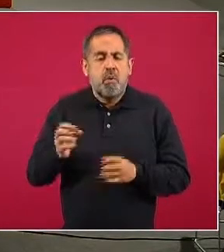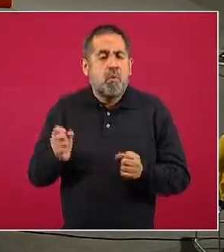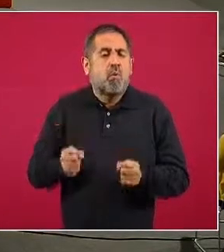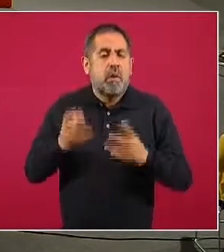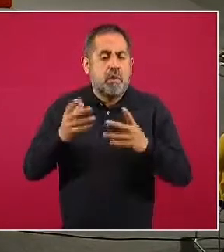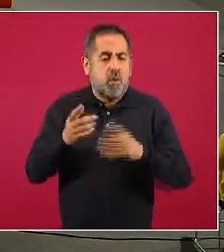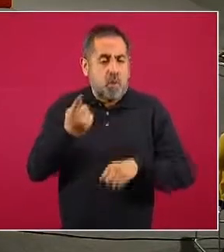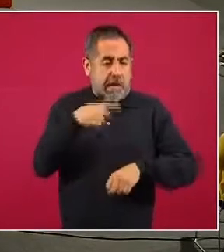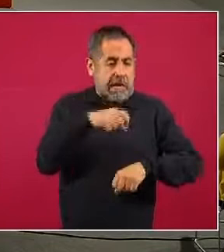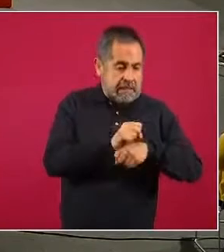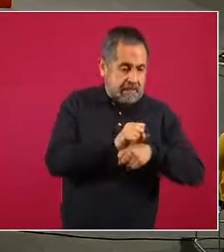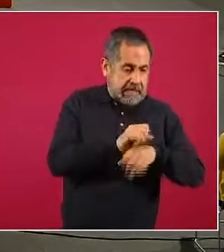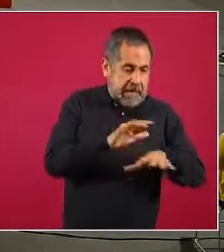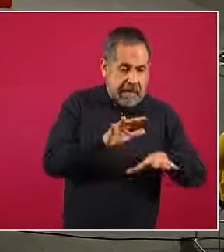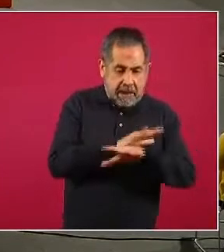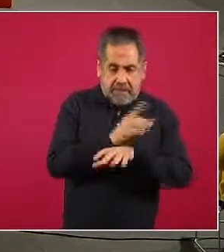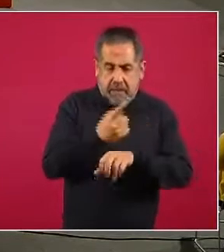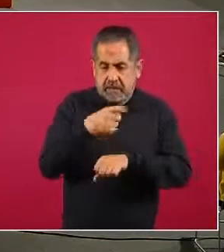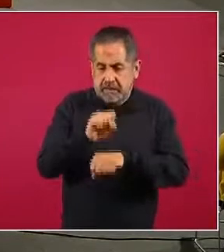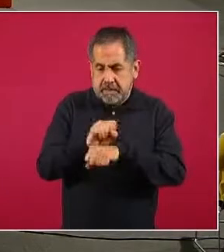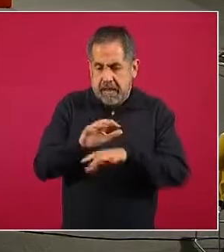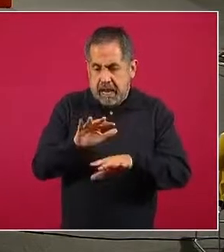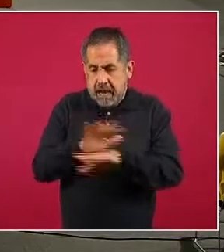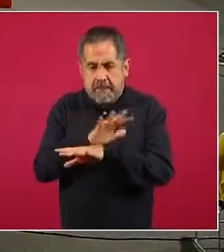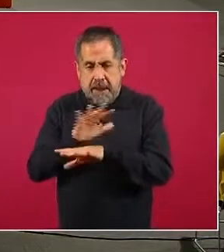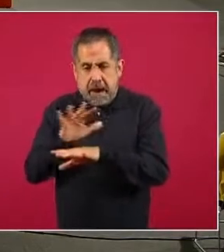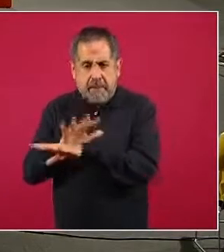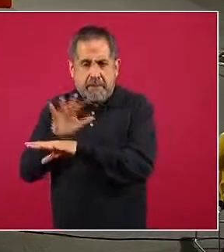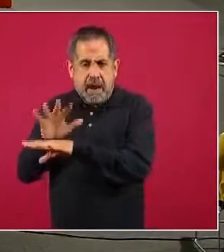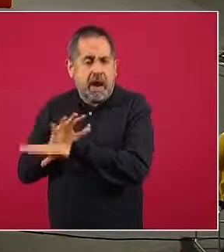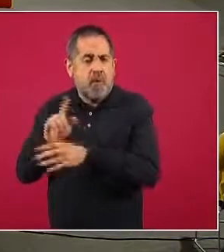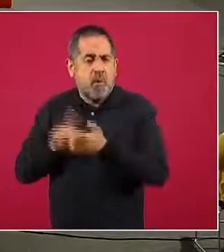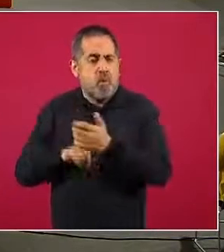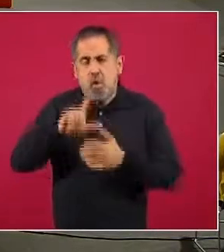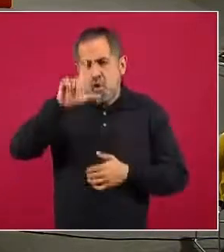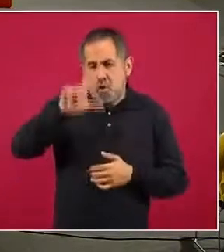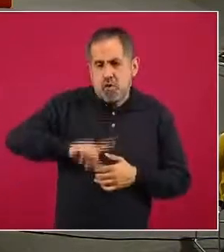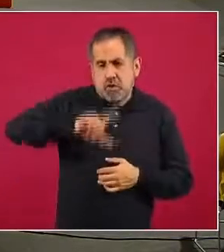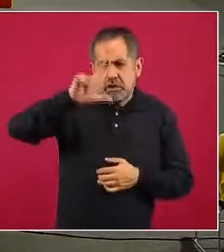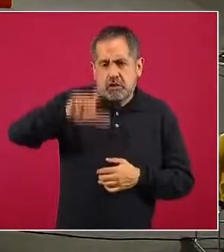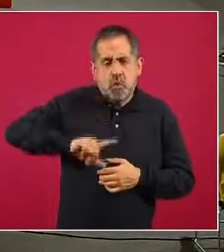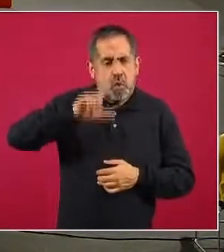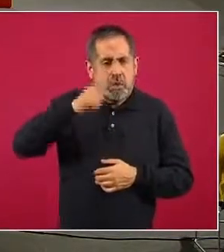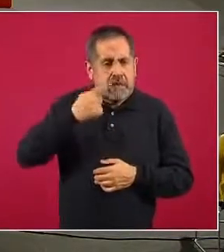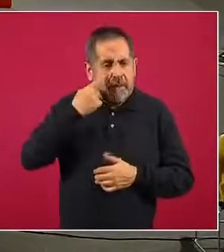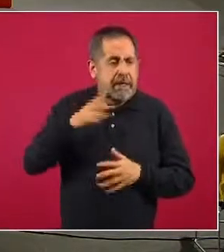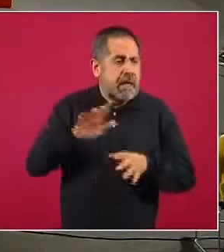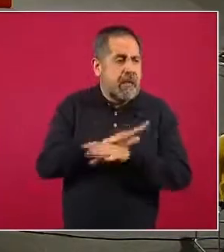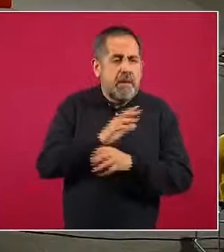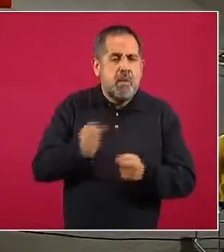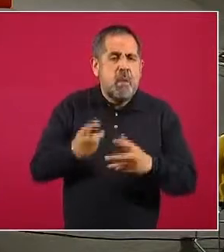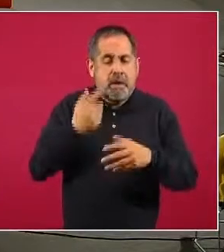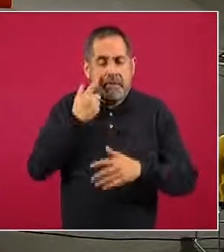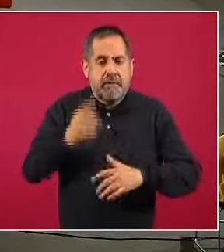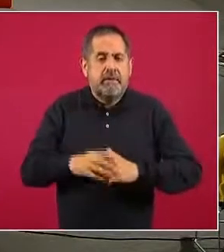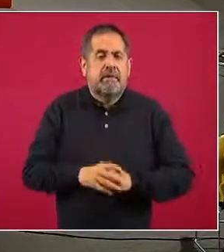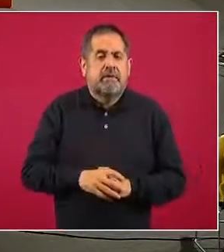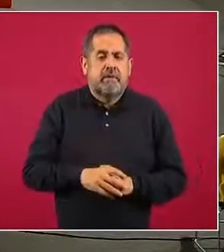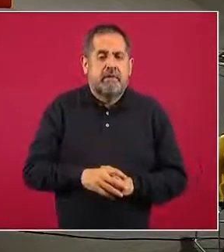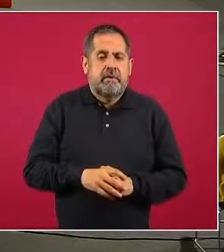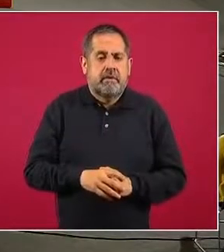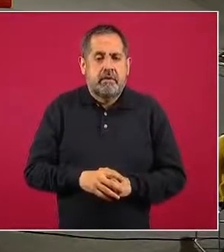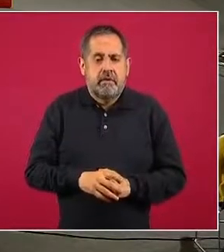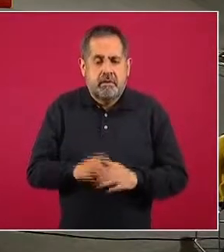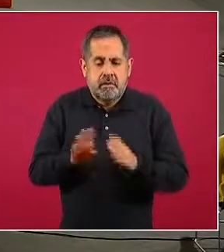semanal. Esta es información que actualizamos precisamente todos los lunes para ver cuáles han sido estos cambios. Y repasamos un poquito